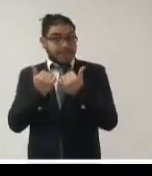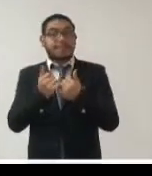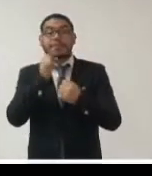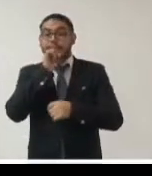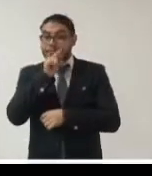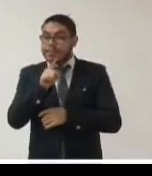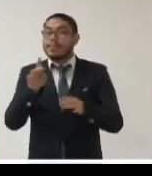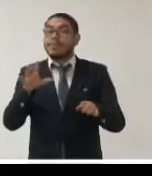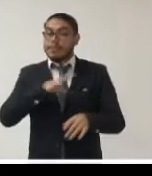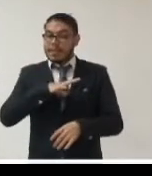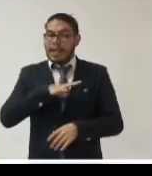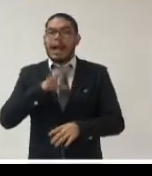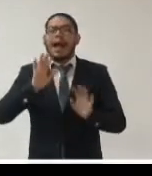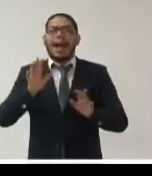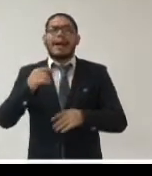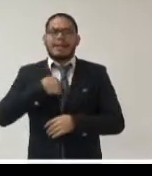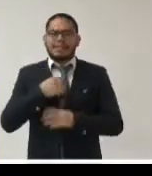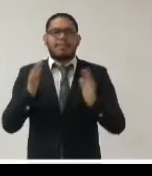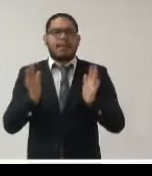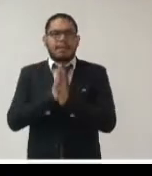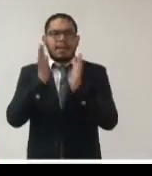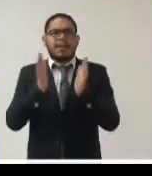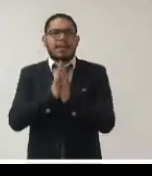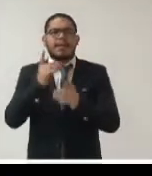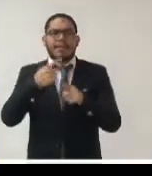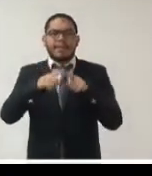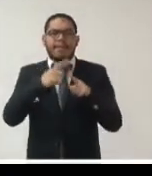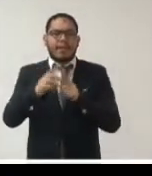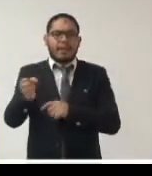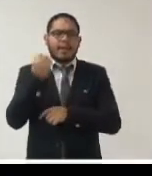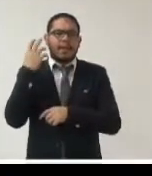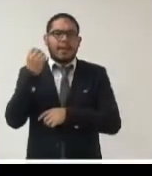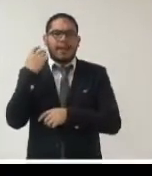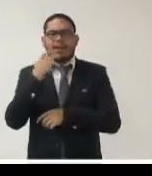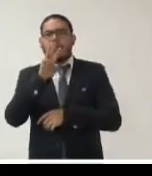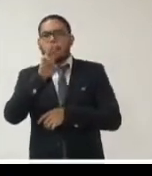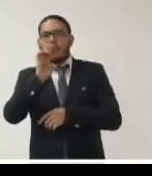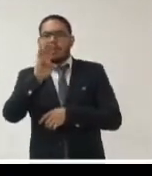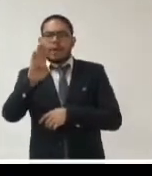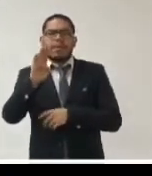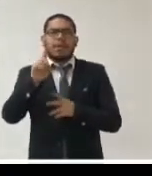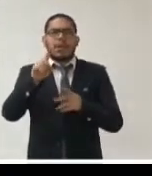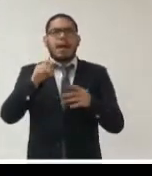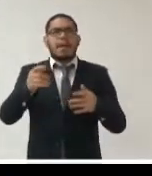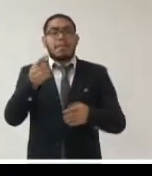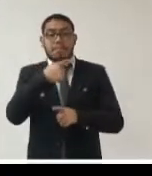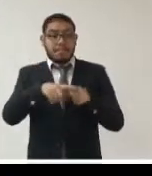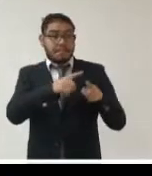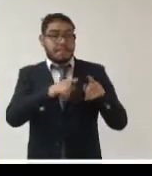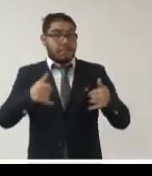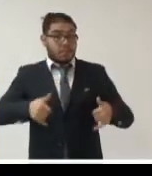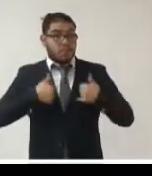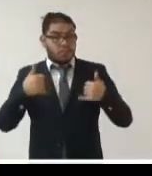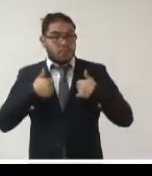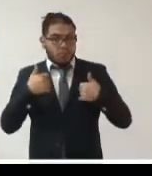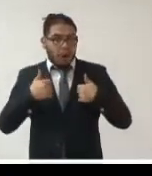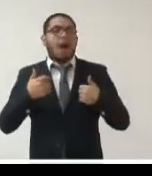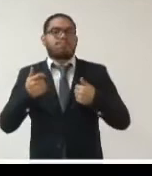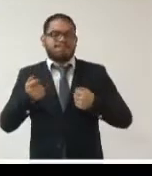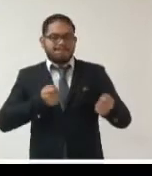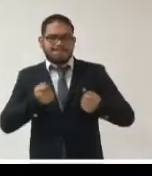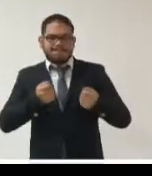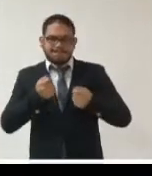ya en varios webinars donde distintas redes de jóvenes ciudadanos en distintas regiones del país se han dedicado a